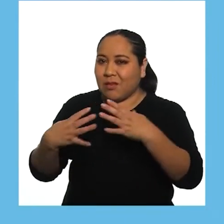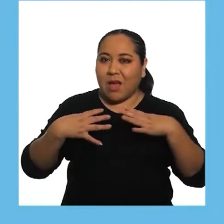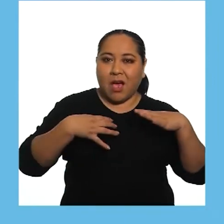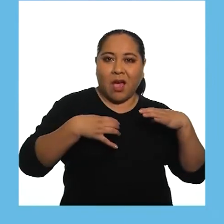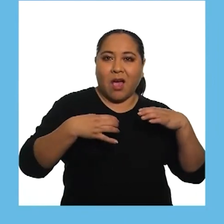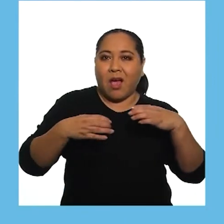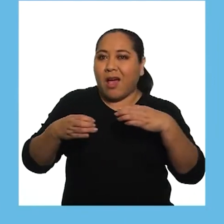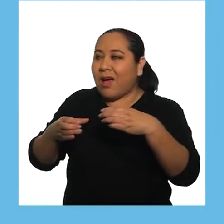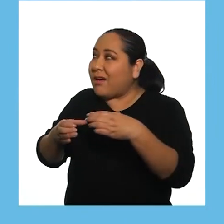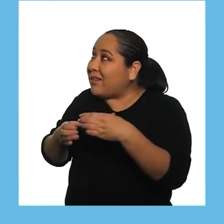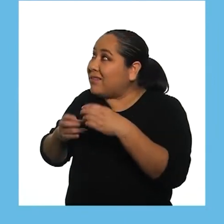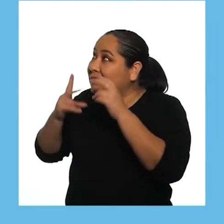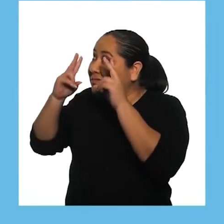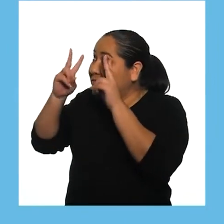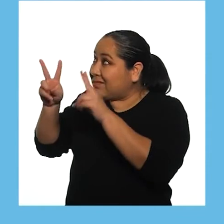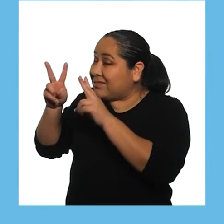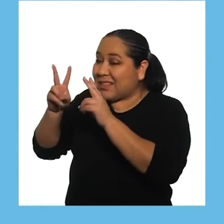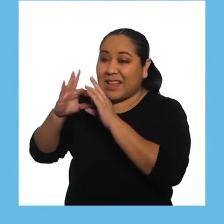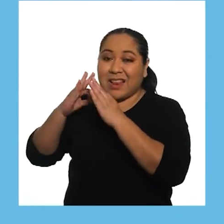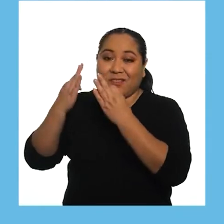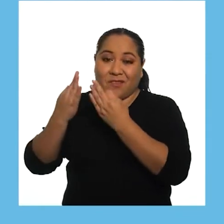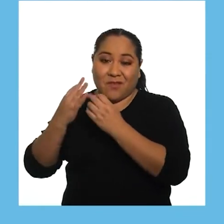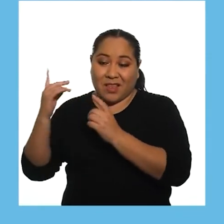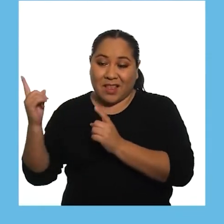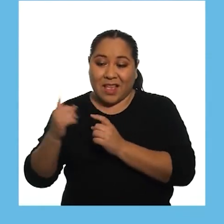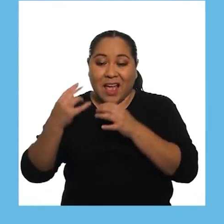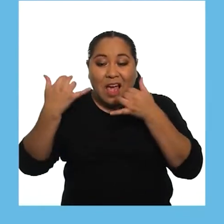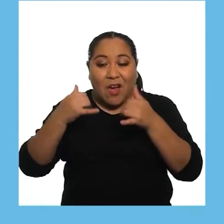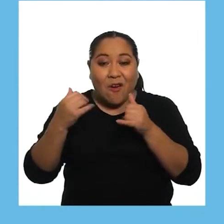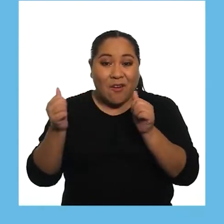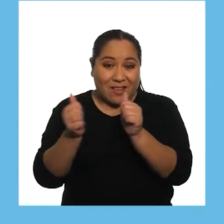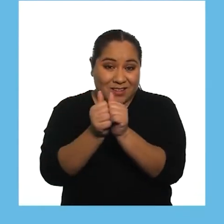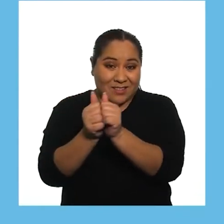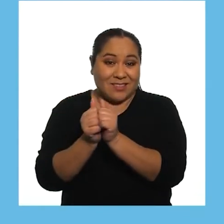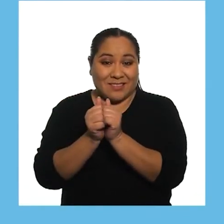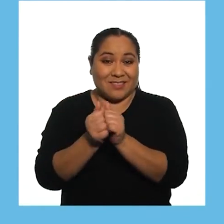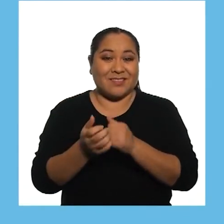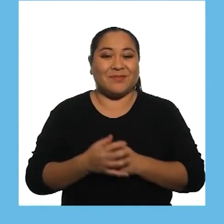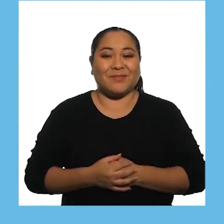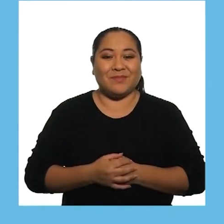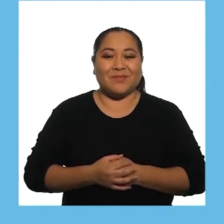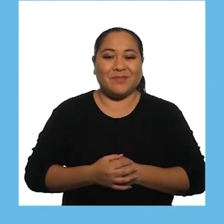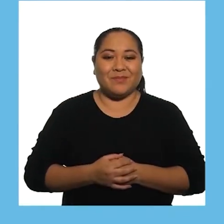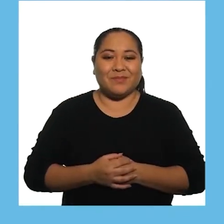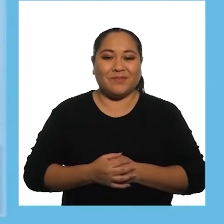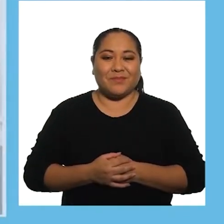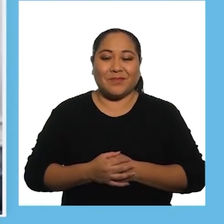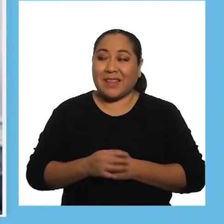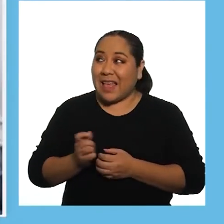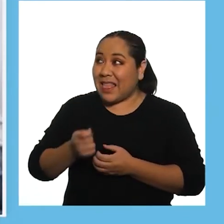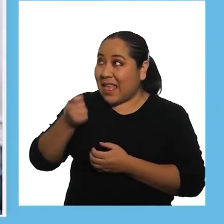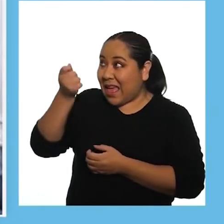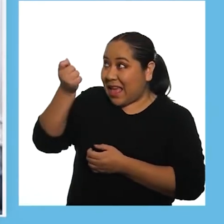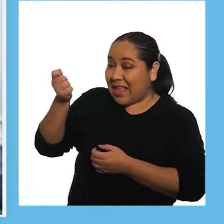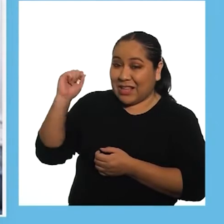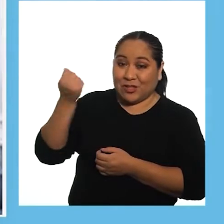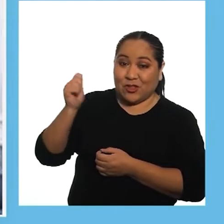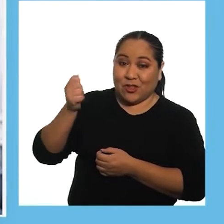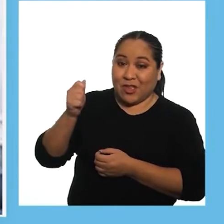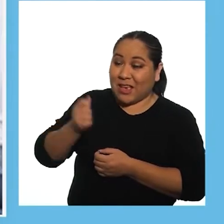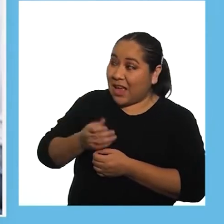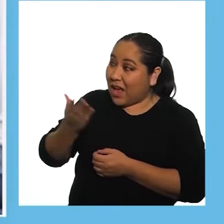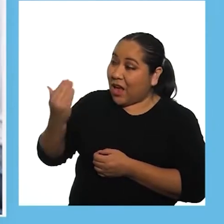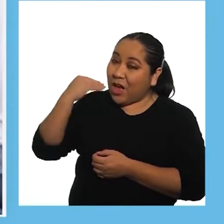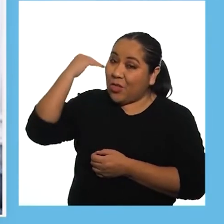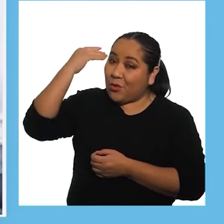a girar para mirar al integrante de la familia que va a jugar con ustedes Dale el sonajero